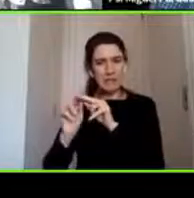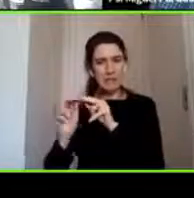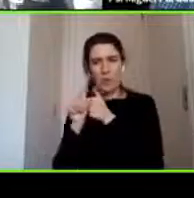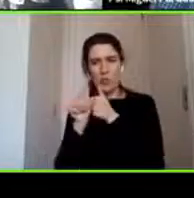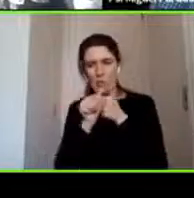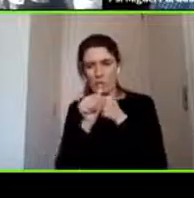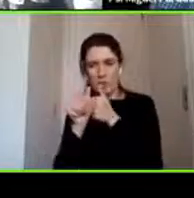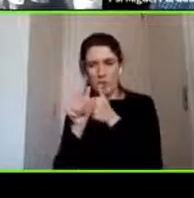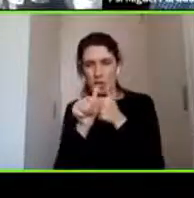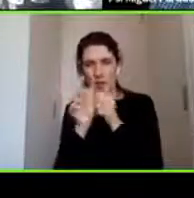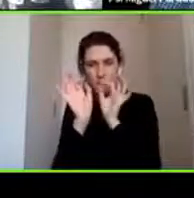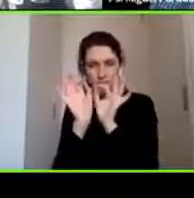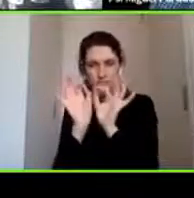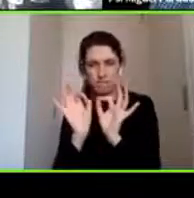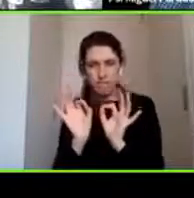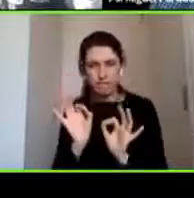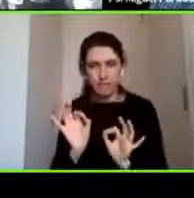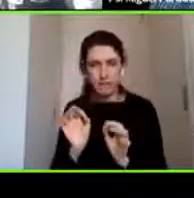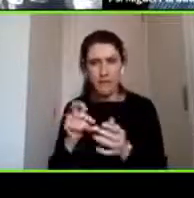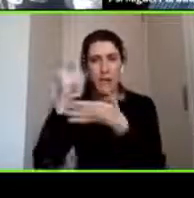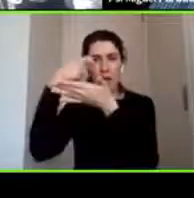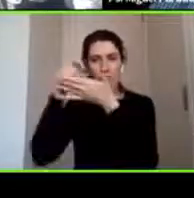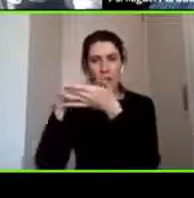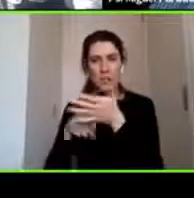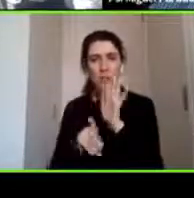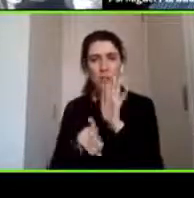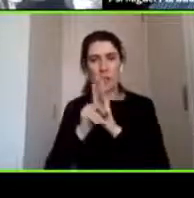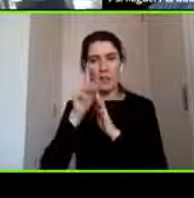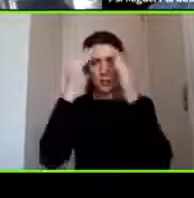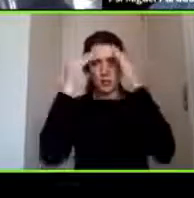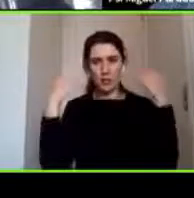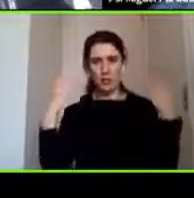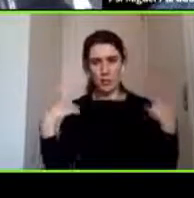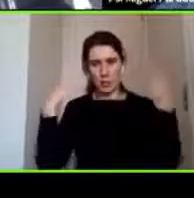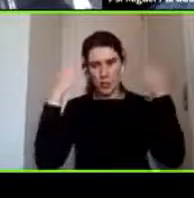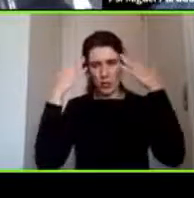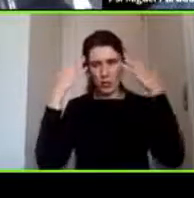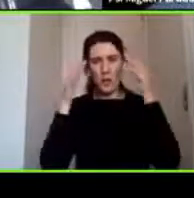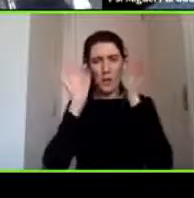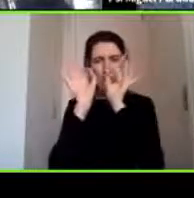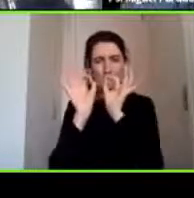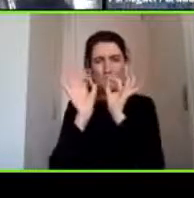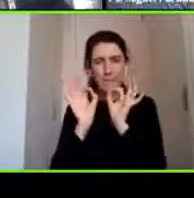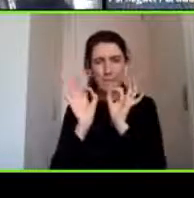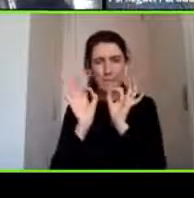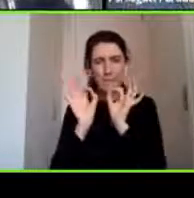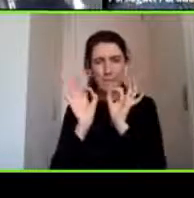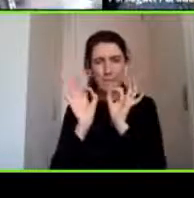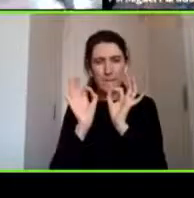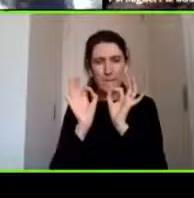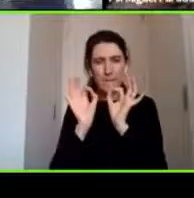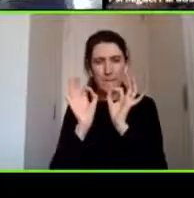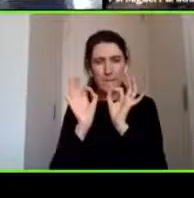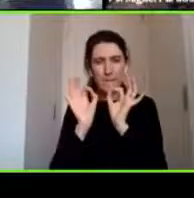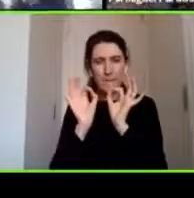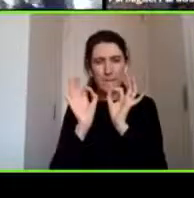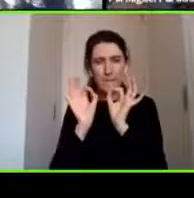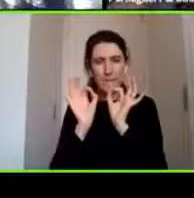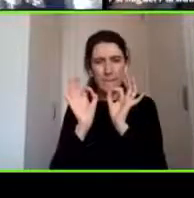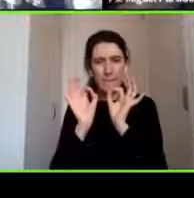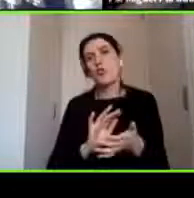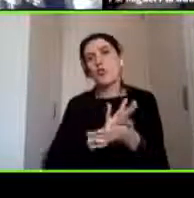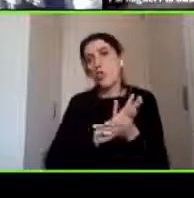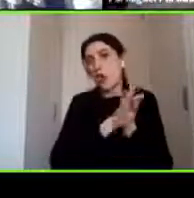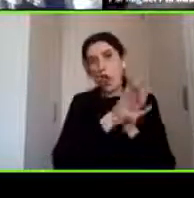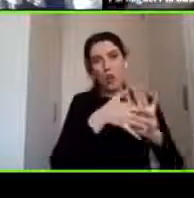evaluación del desarrollo psicomotor muy precisa porque obviamente no todo tiene que ver